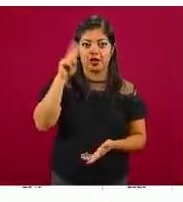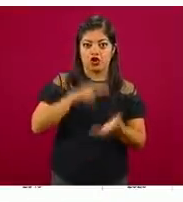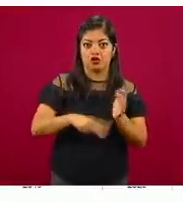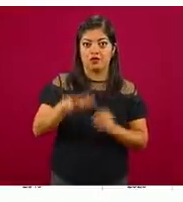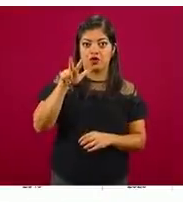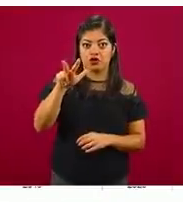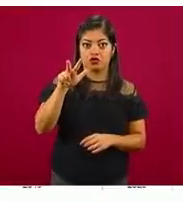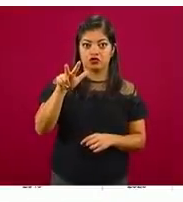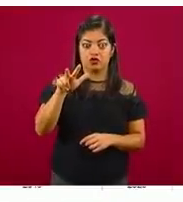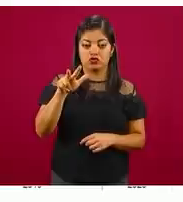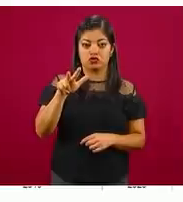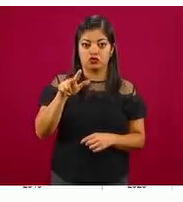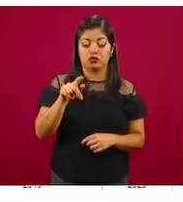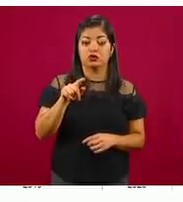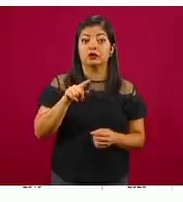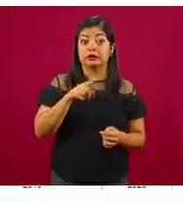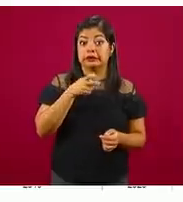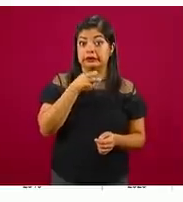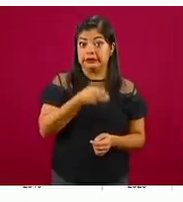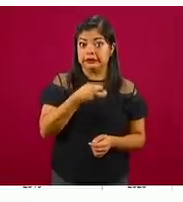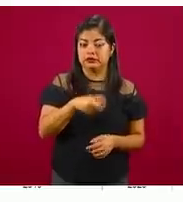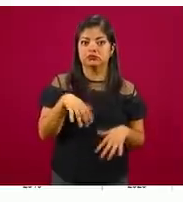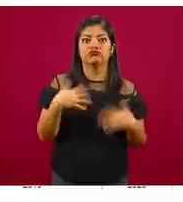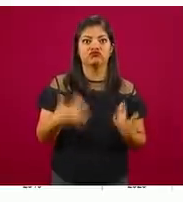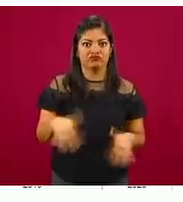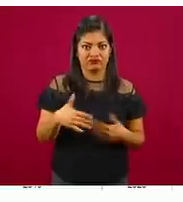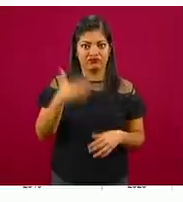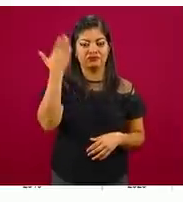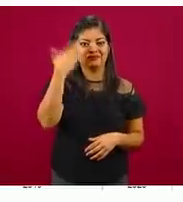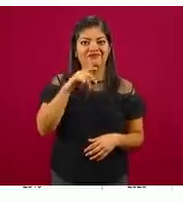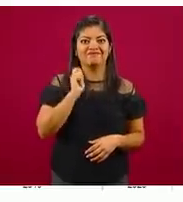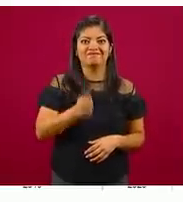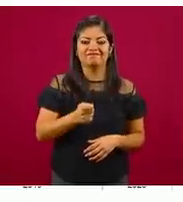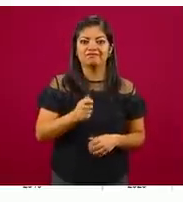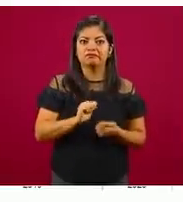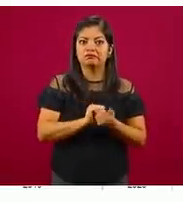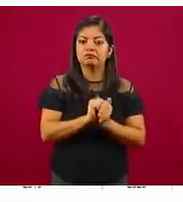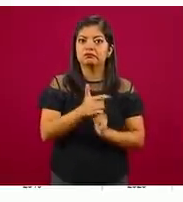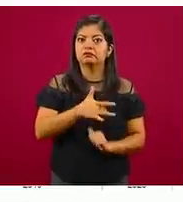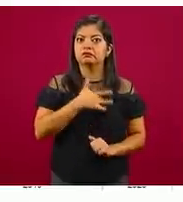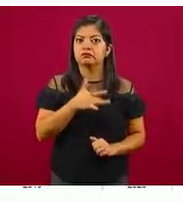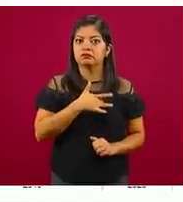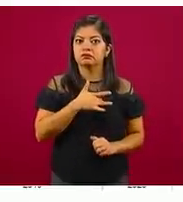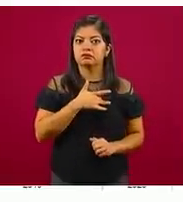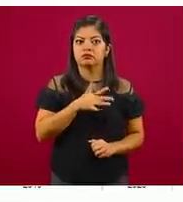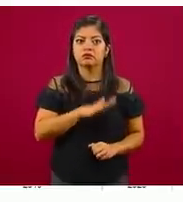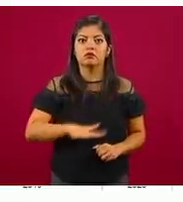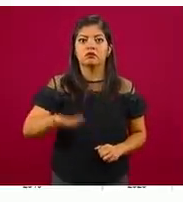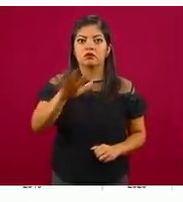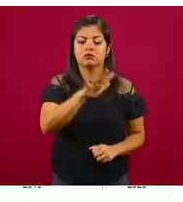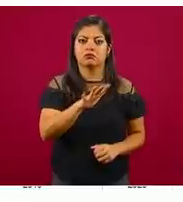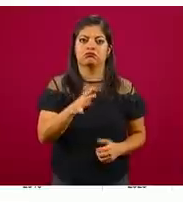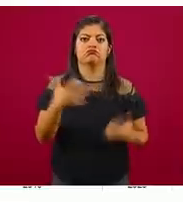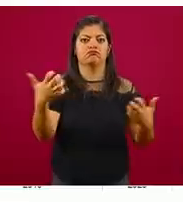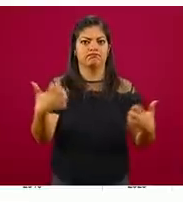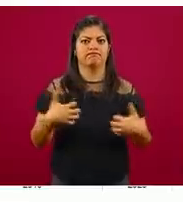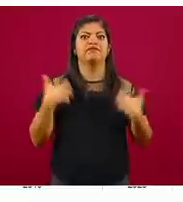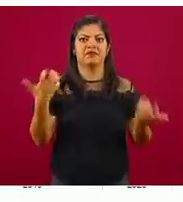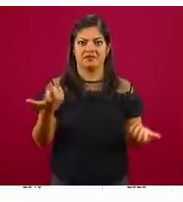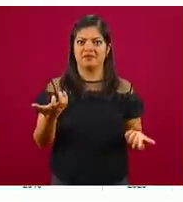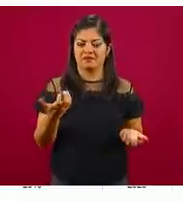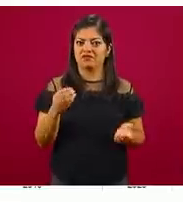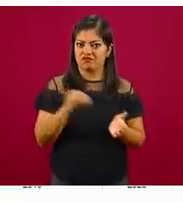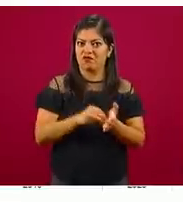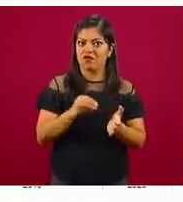es uno de los temas más sensibles en términos de opinión pública y es uno donde